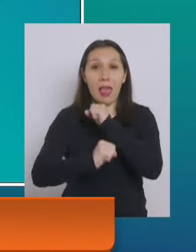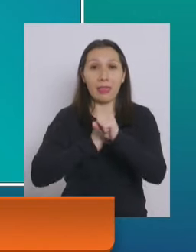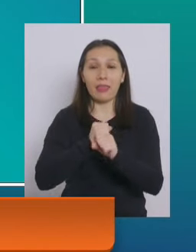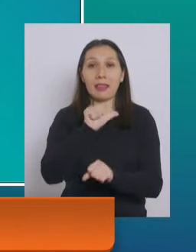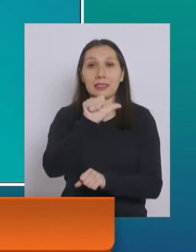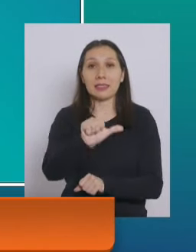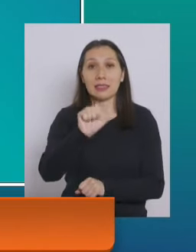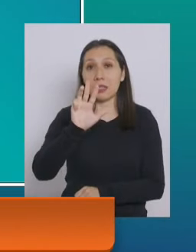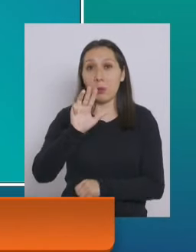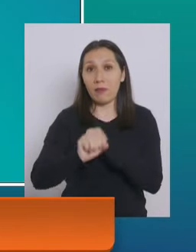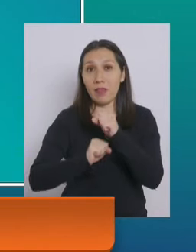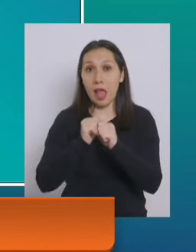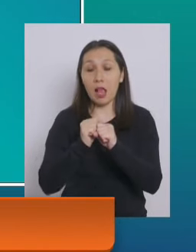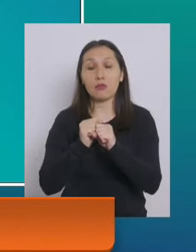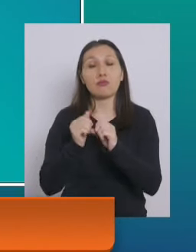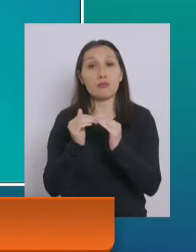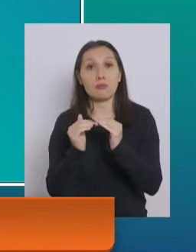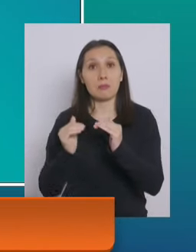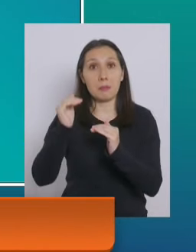años y más